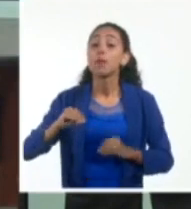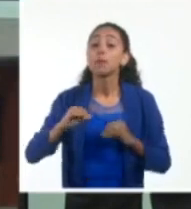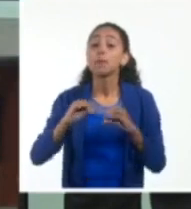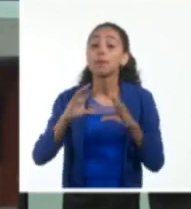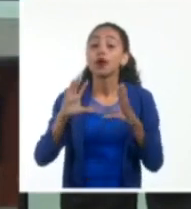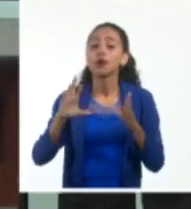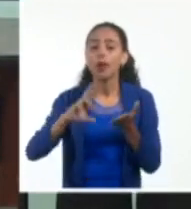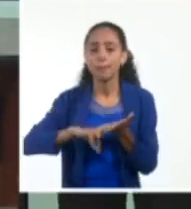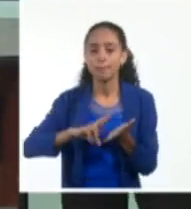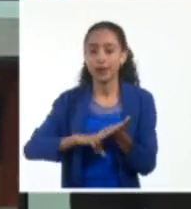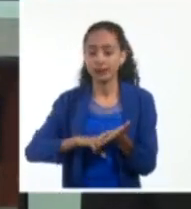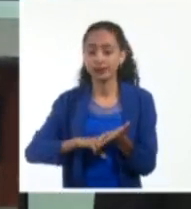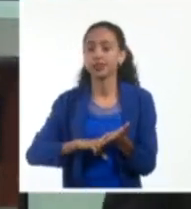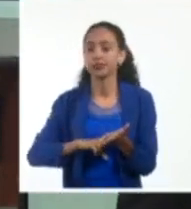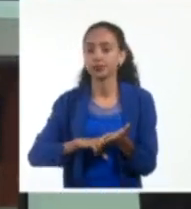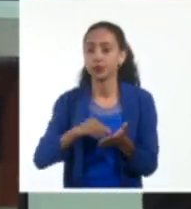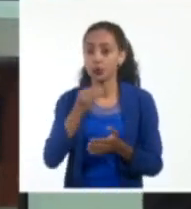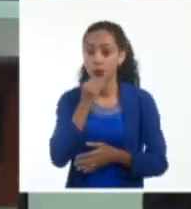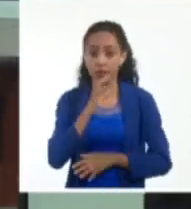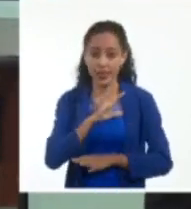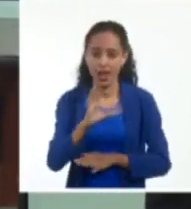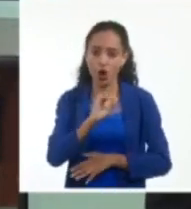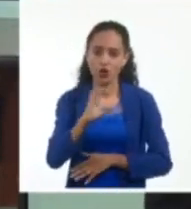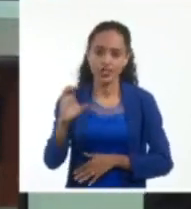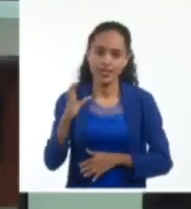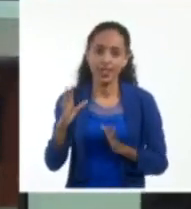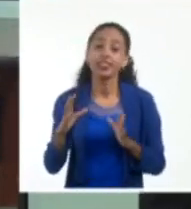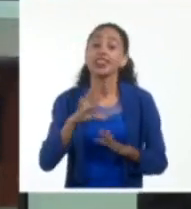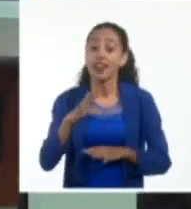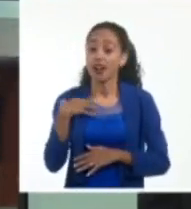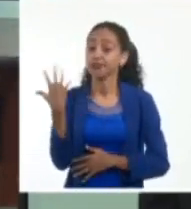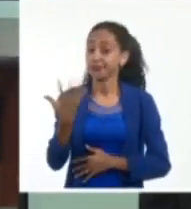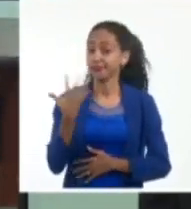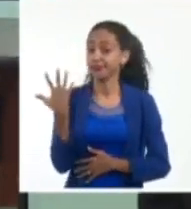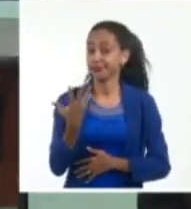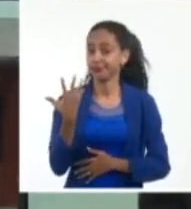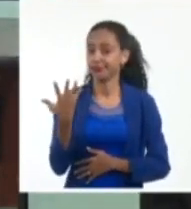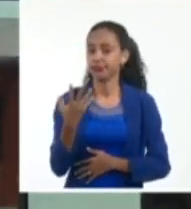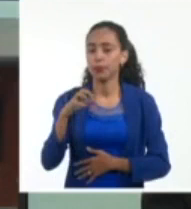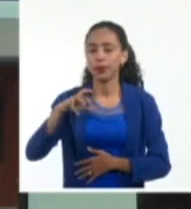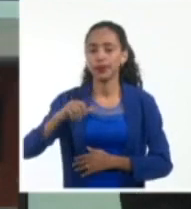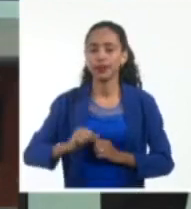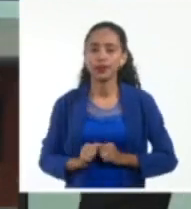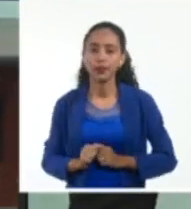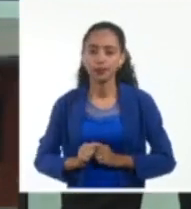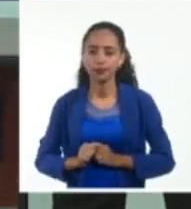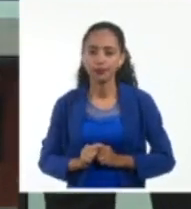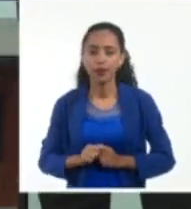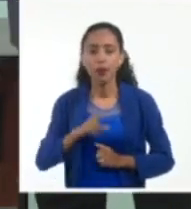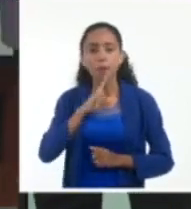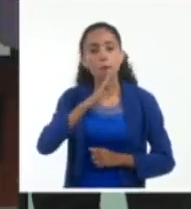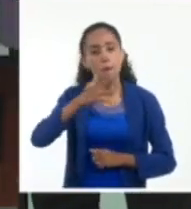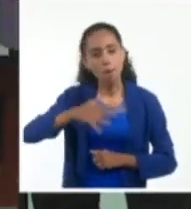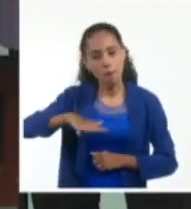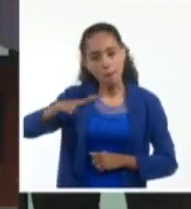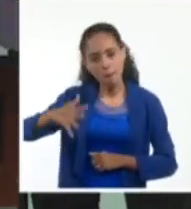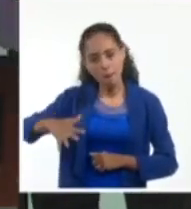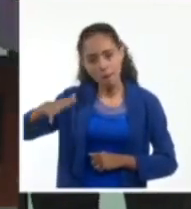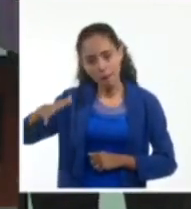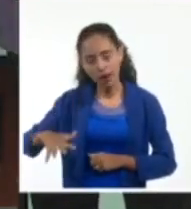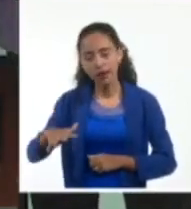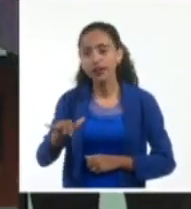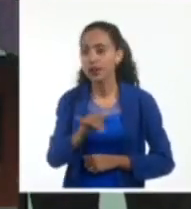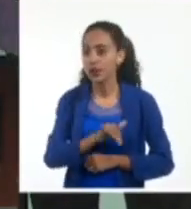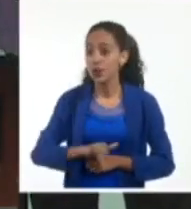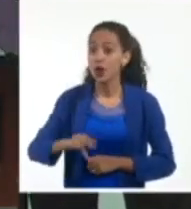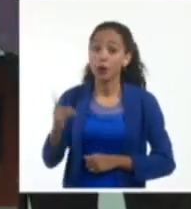producirse el impacto directo sobre la mitad occidental de Pinal de Río. El mar, después del incremento de la